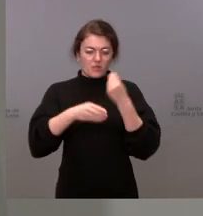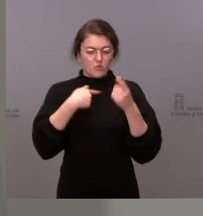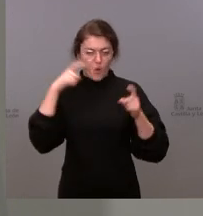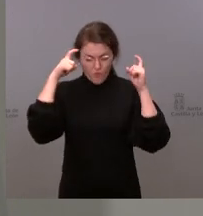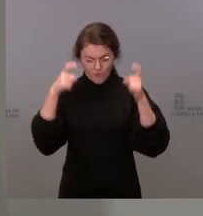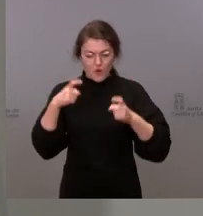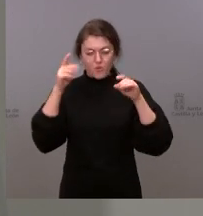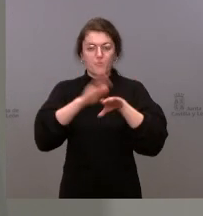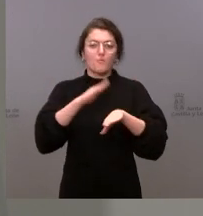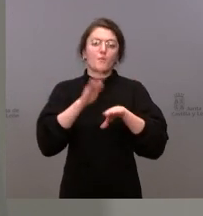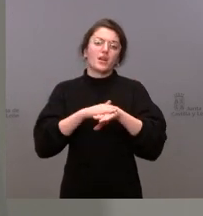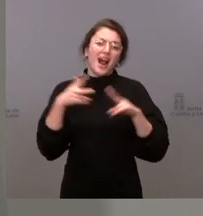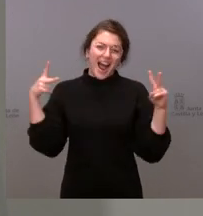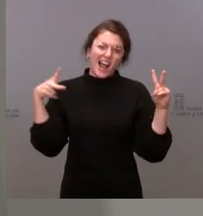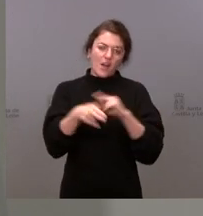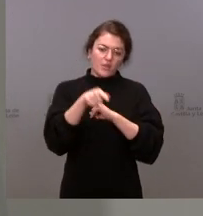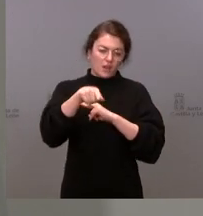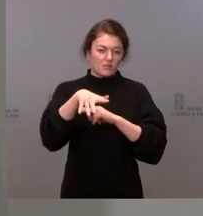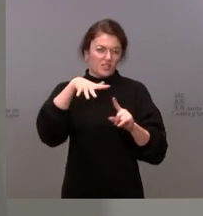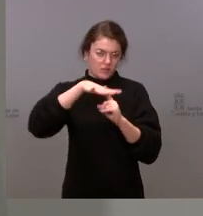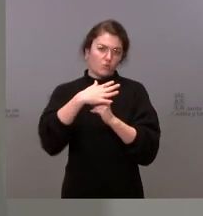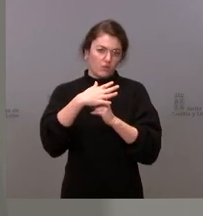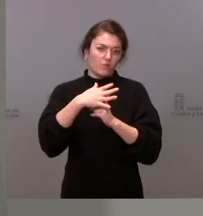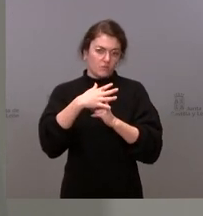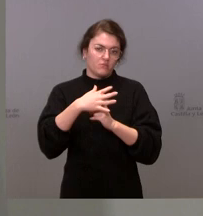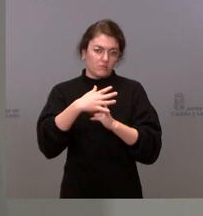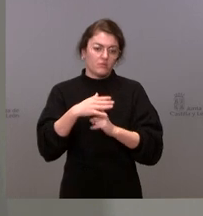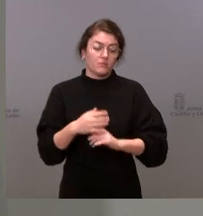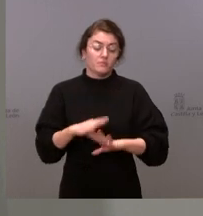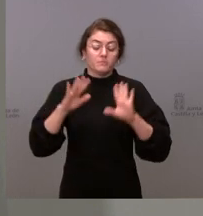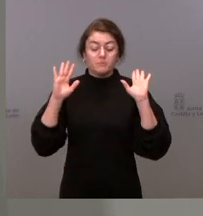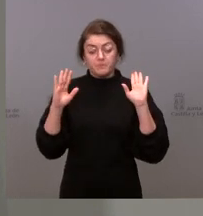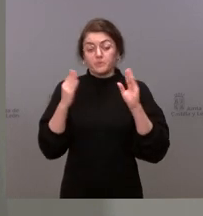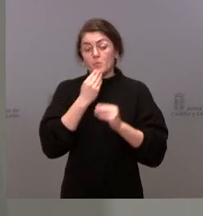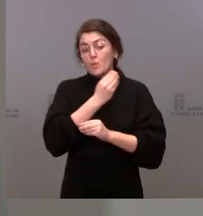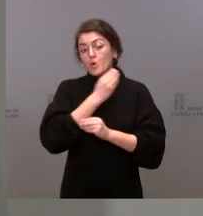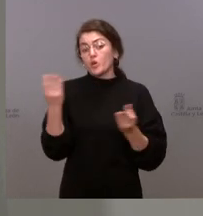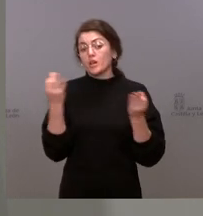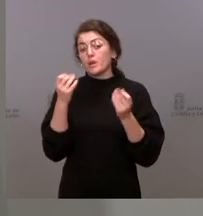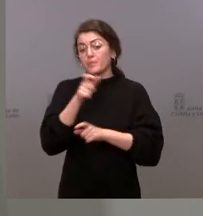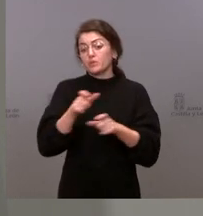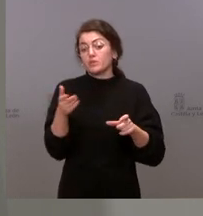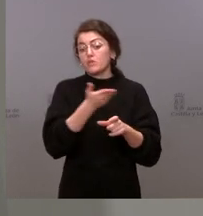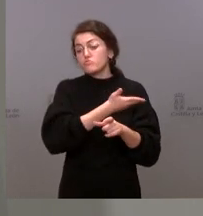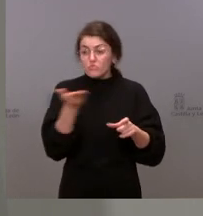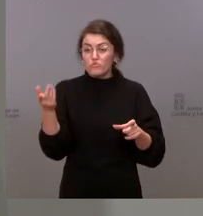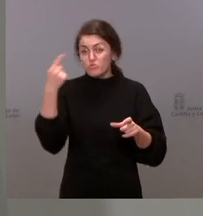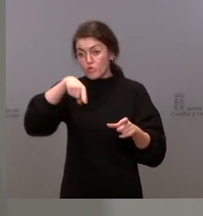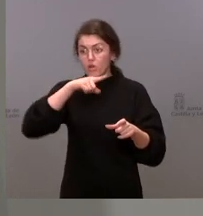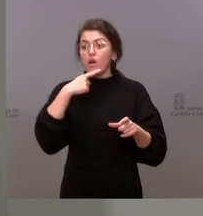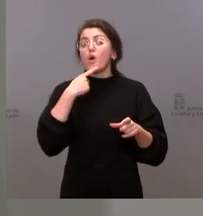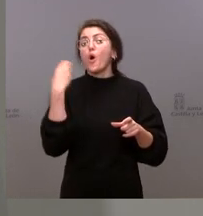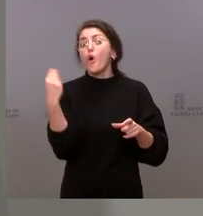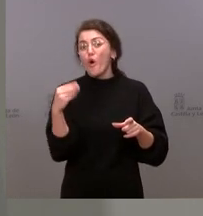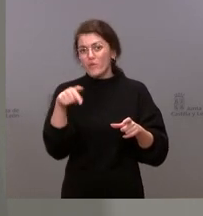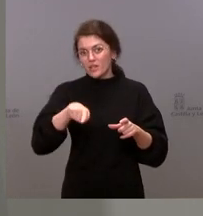sería mejor no tener que recurrir a esto y que la población, pues tuviera, la población, los jóvenes en este